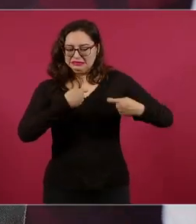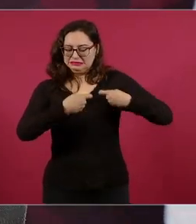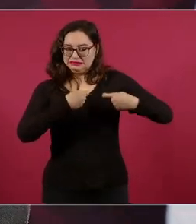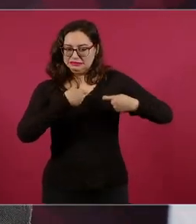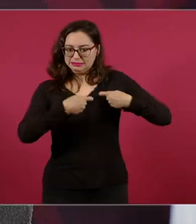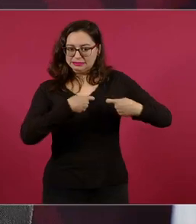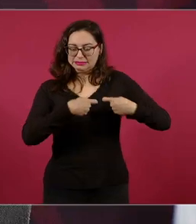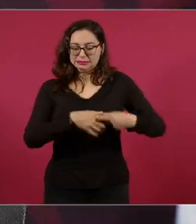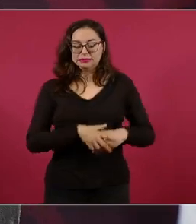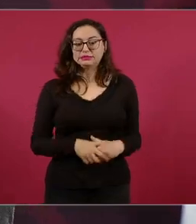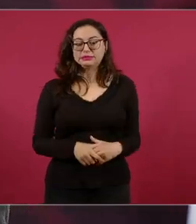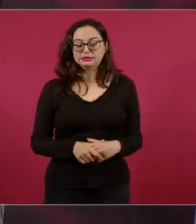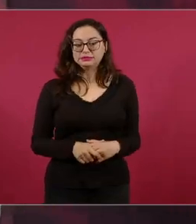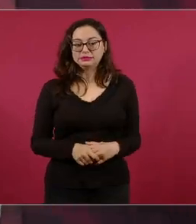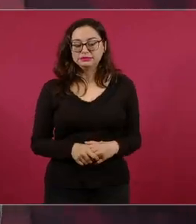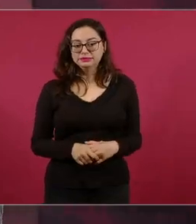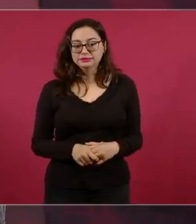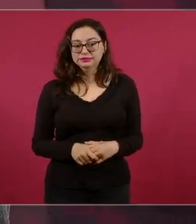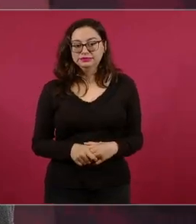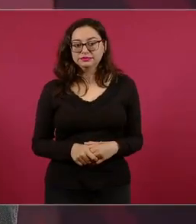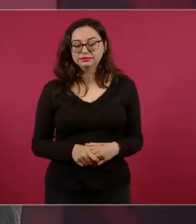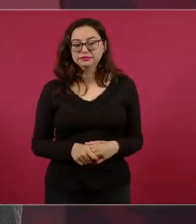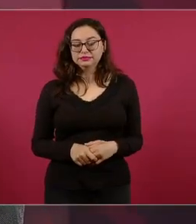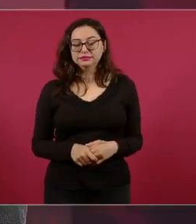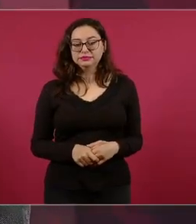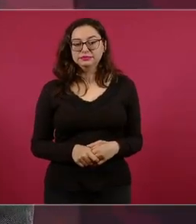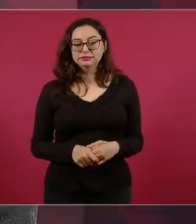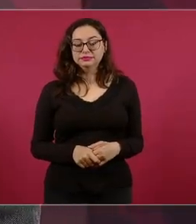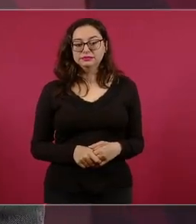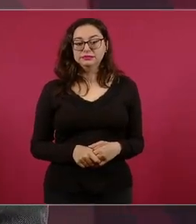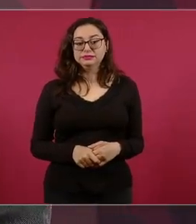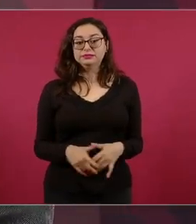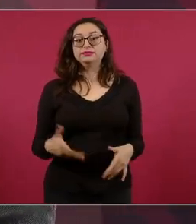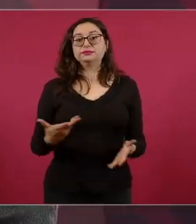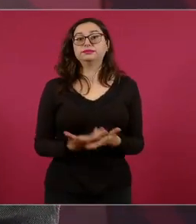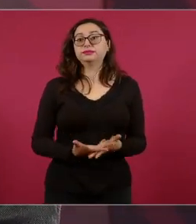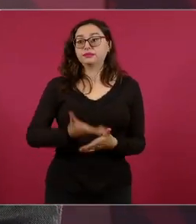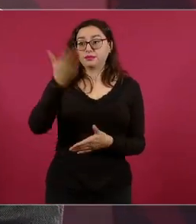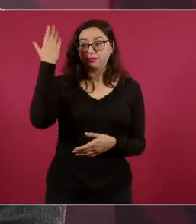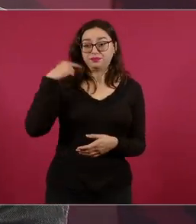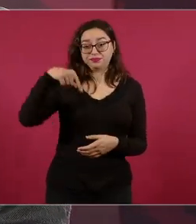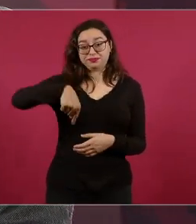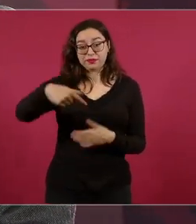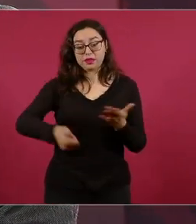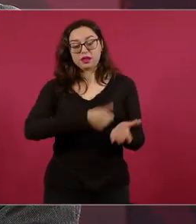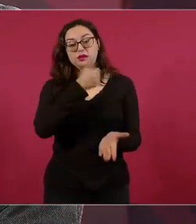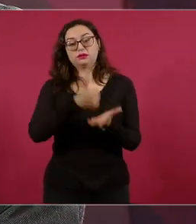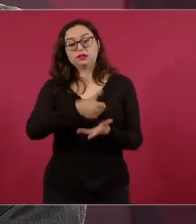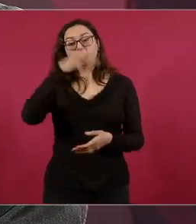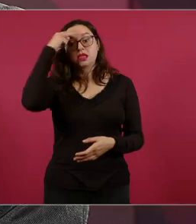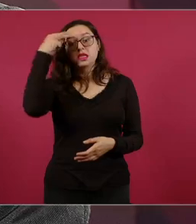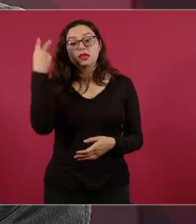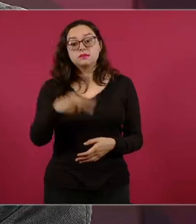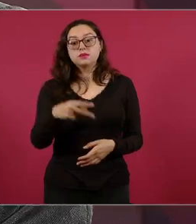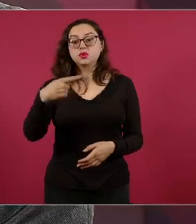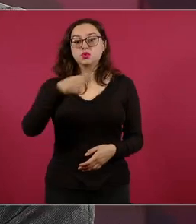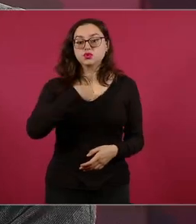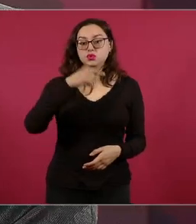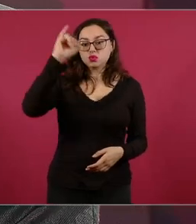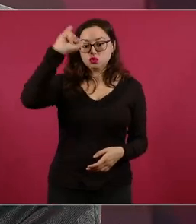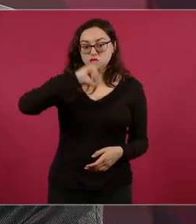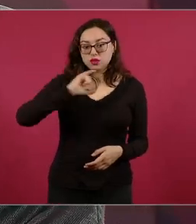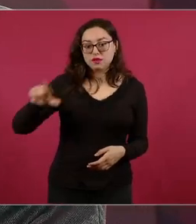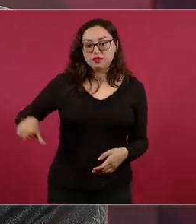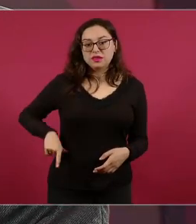desde siempre yo fui jefe de gobierno y me acuerdo que lo que más me